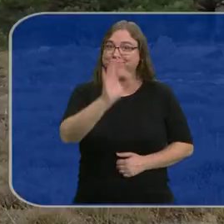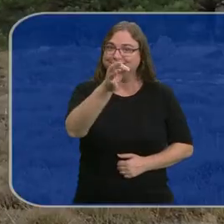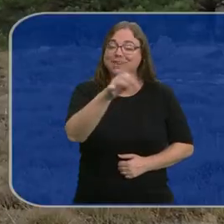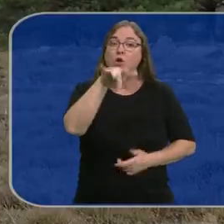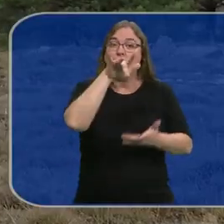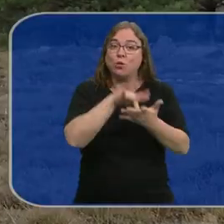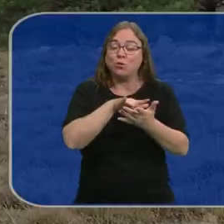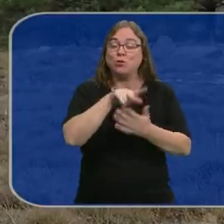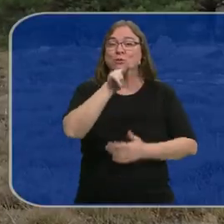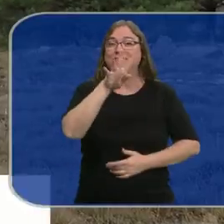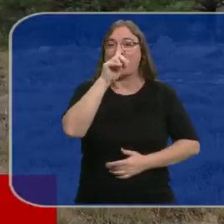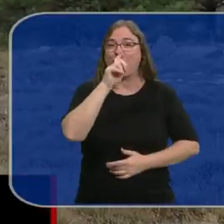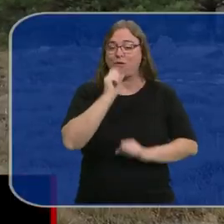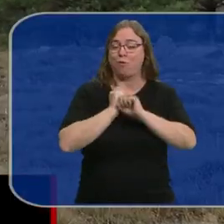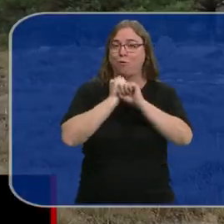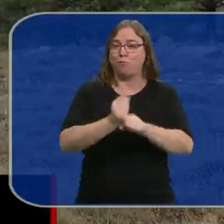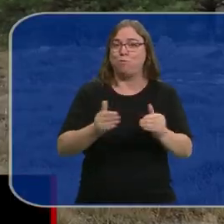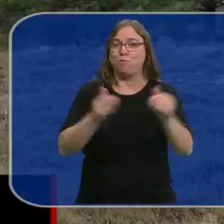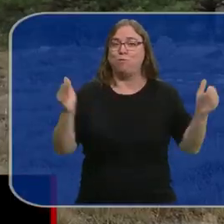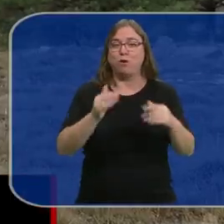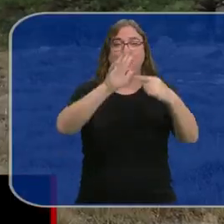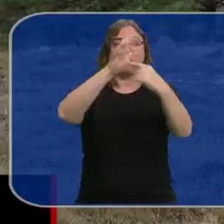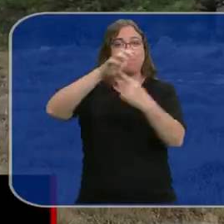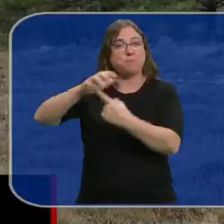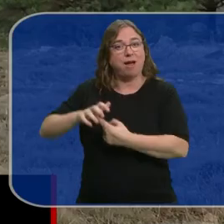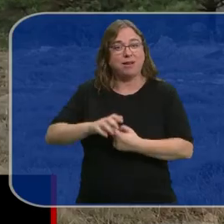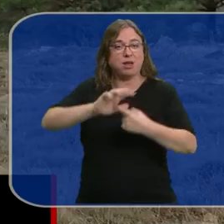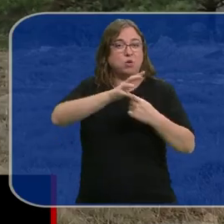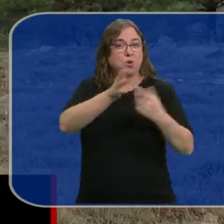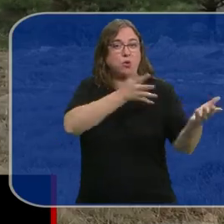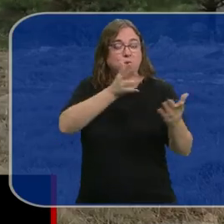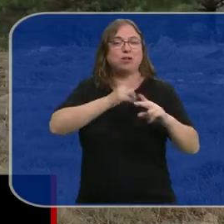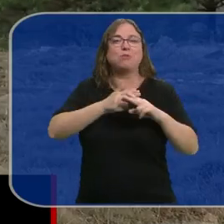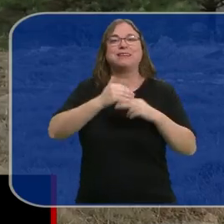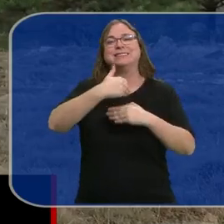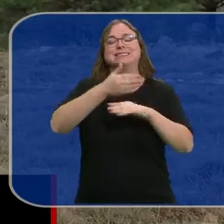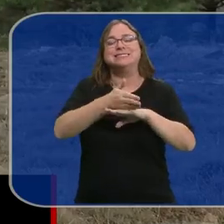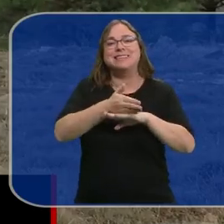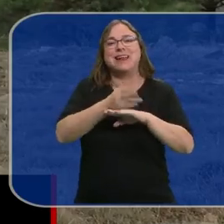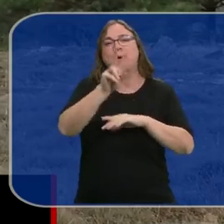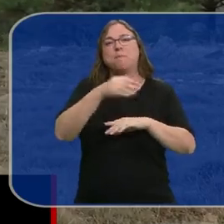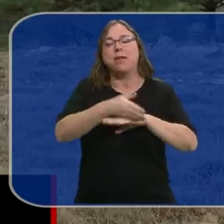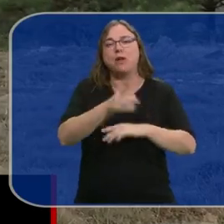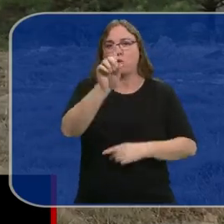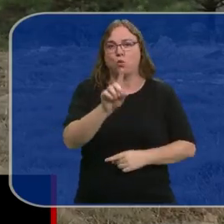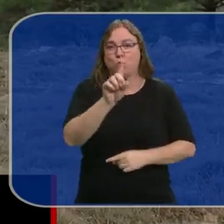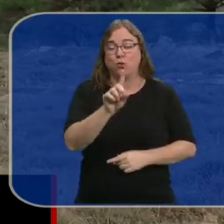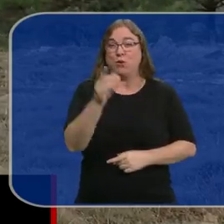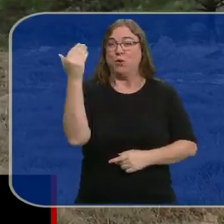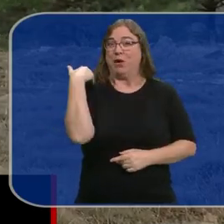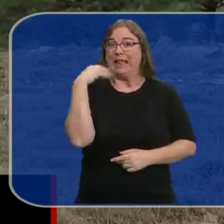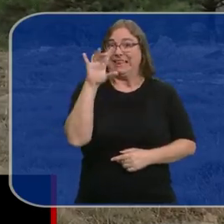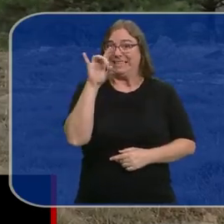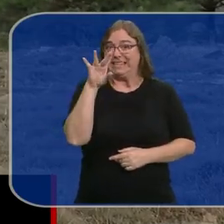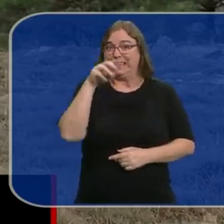Sí, se cumple un cuarto de siglo desde que se puso en marcha este parque eólico Sierra del Madero 1. La producción de megavatios en Castilla y León ha pasado de los